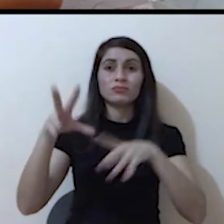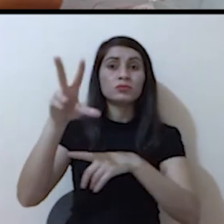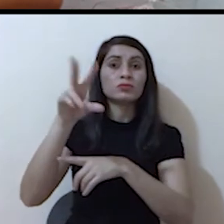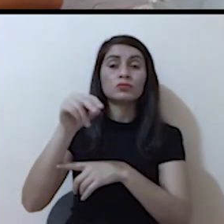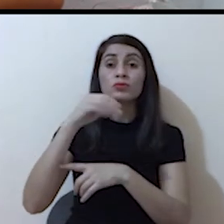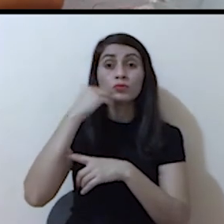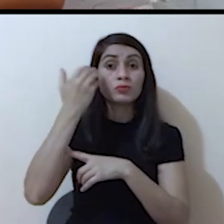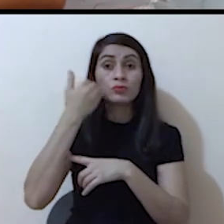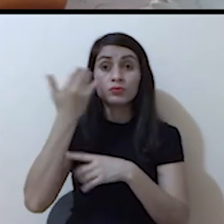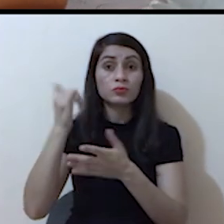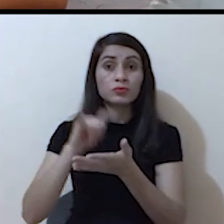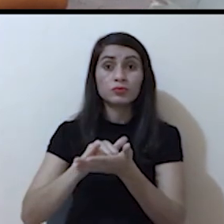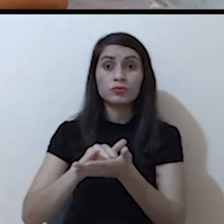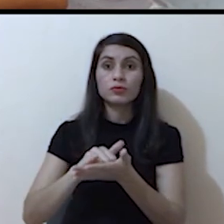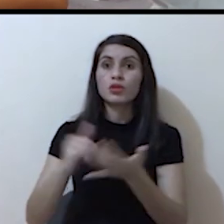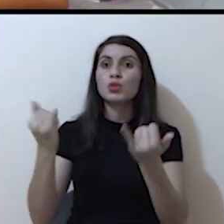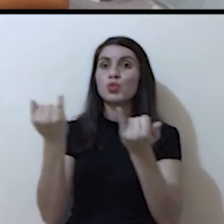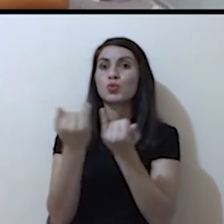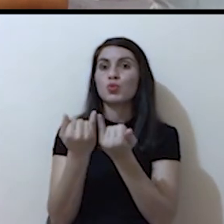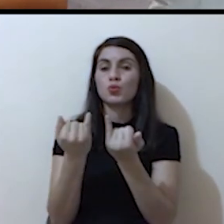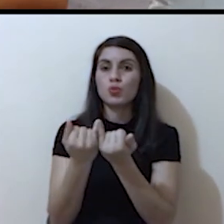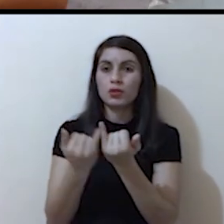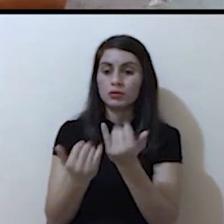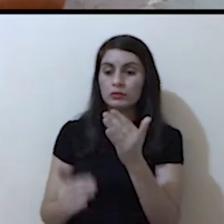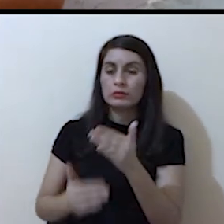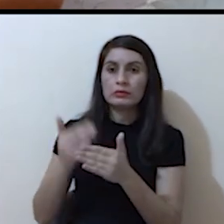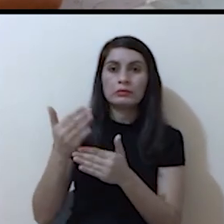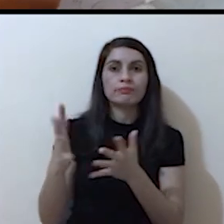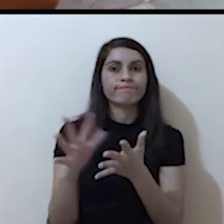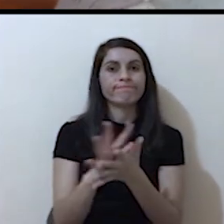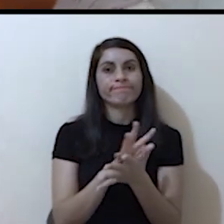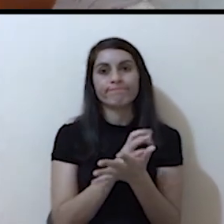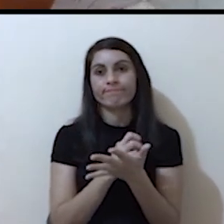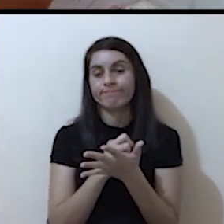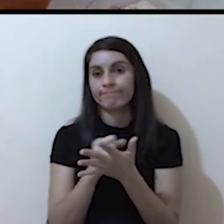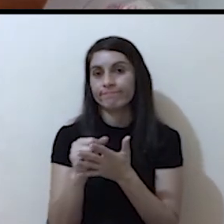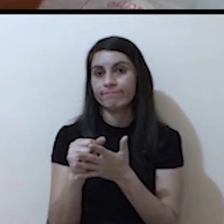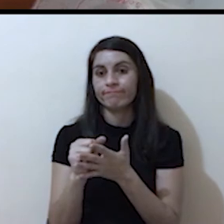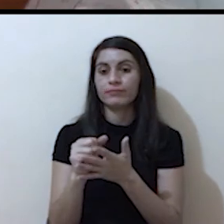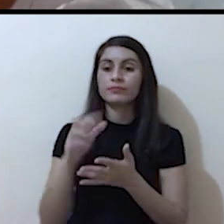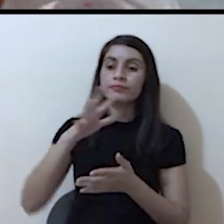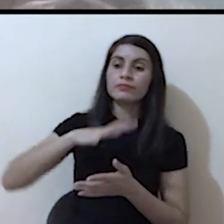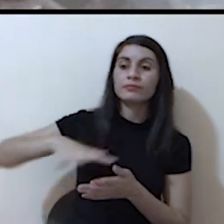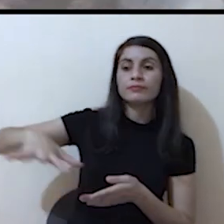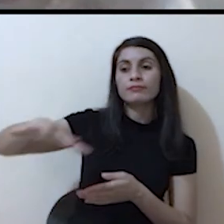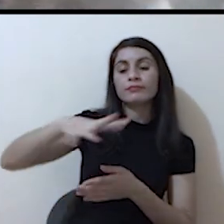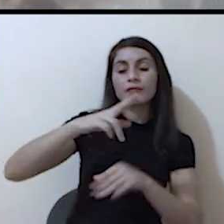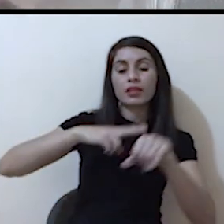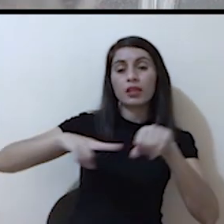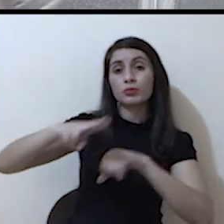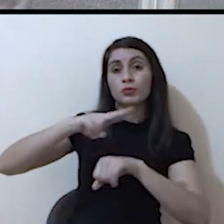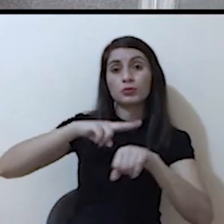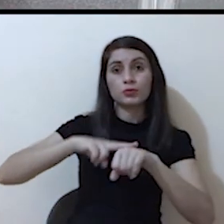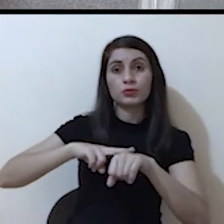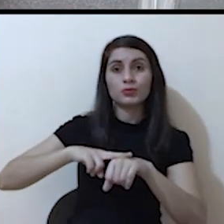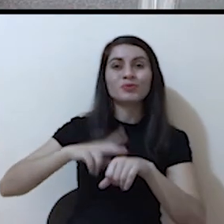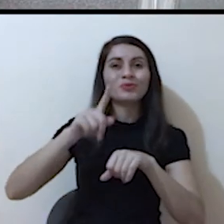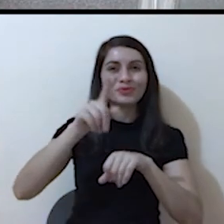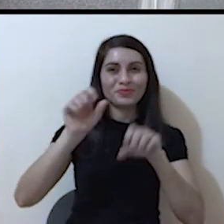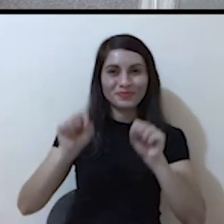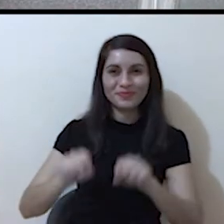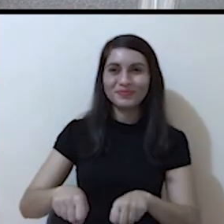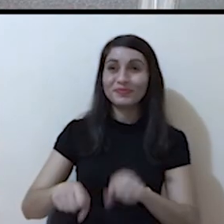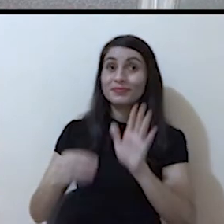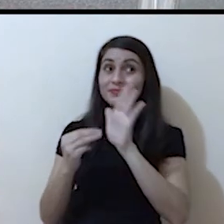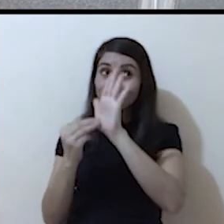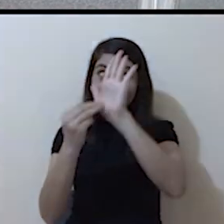sólidos que van a terminar por destruir nuestra biodiversidad. Puedes mostrar este